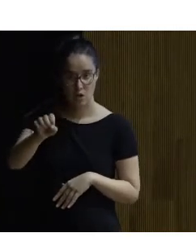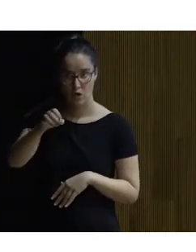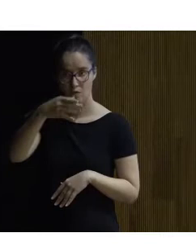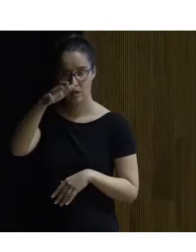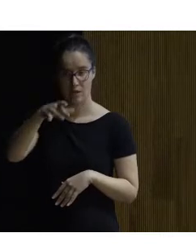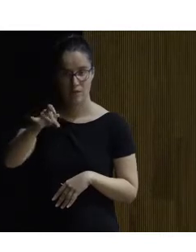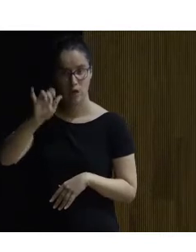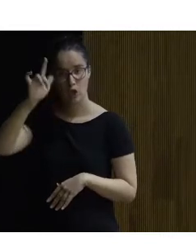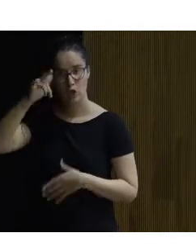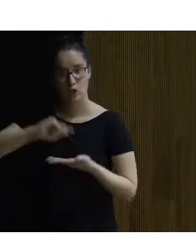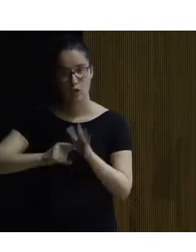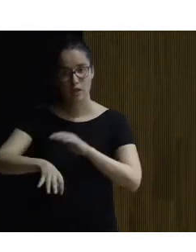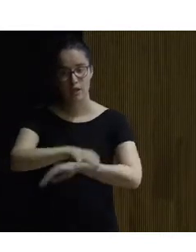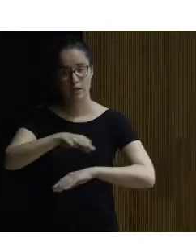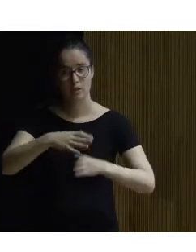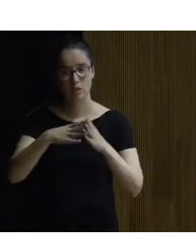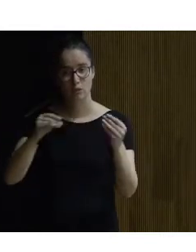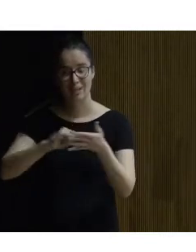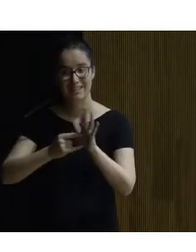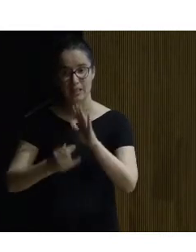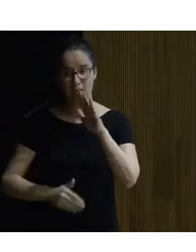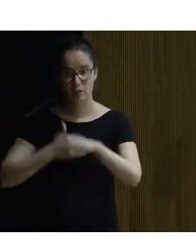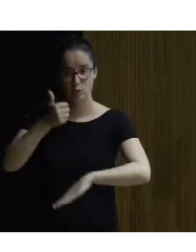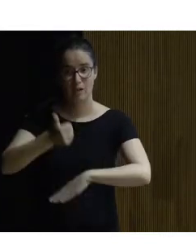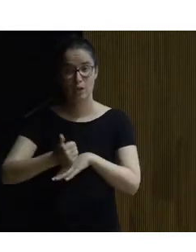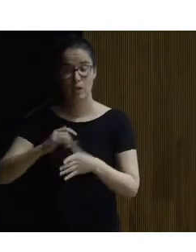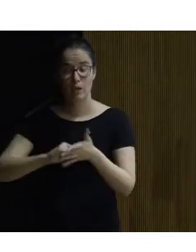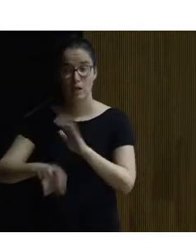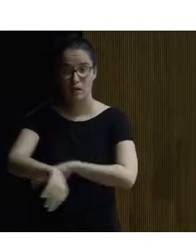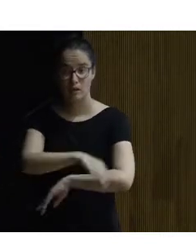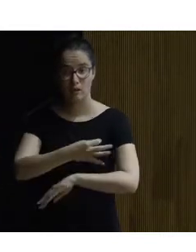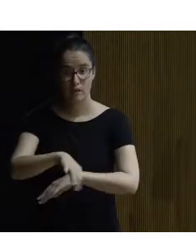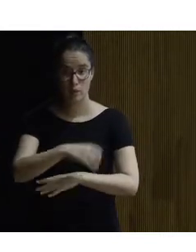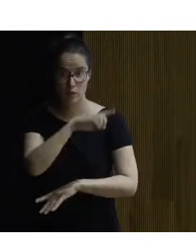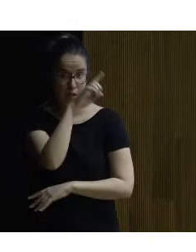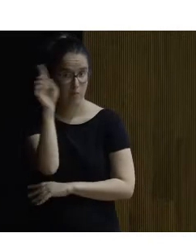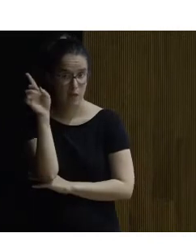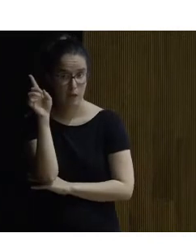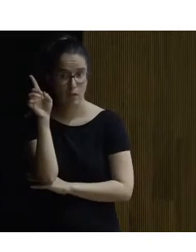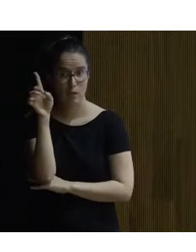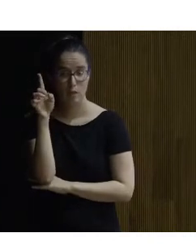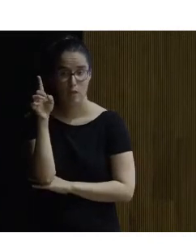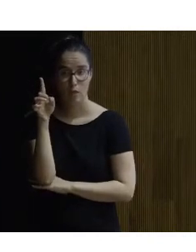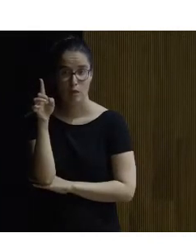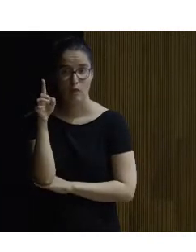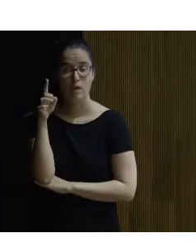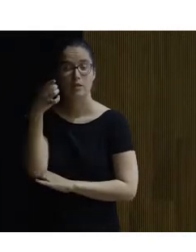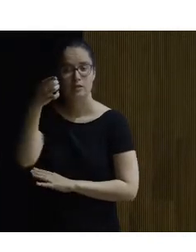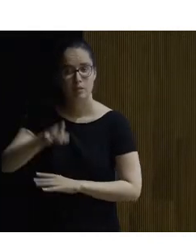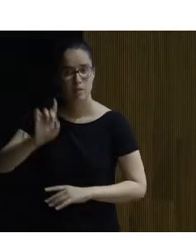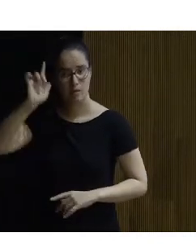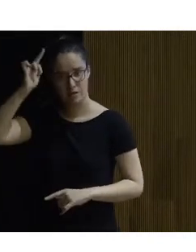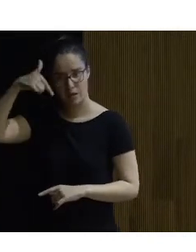es doctor arquitecto por la Escuela Técnica Superior de Arquitectura de Madrid en donde también ha sido